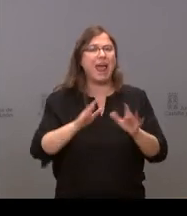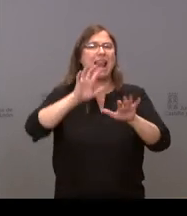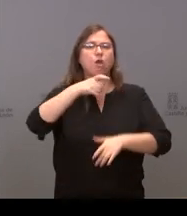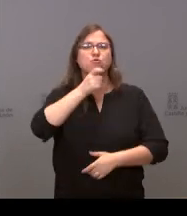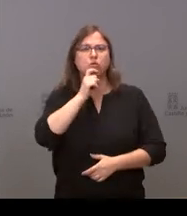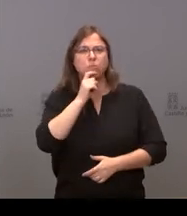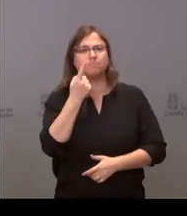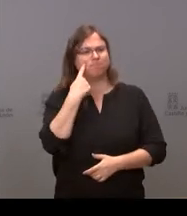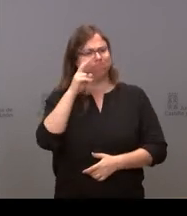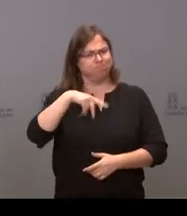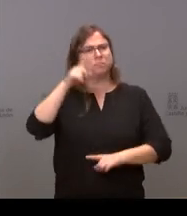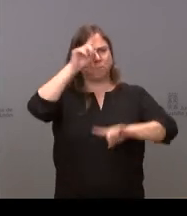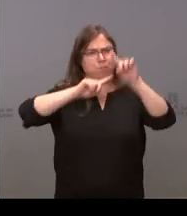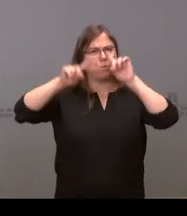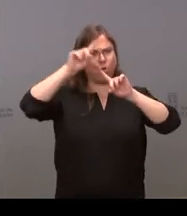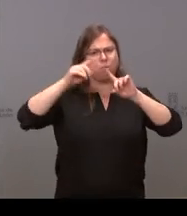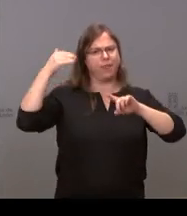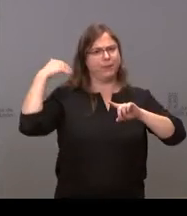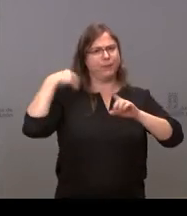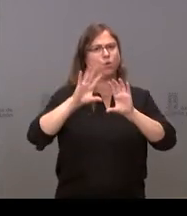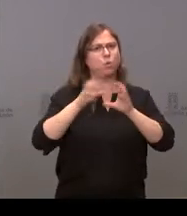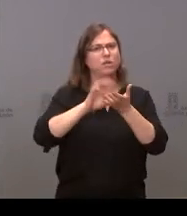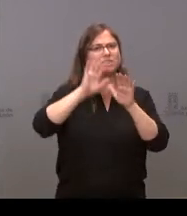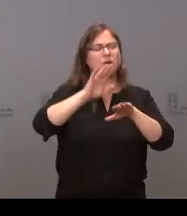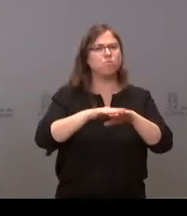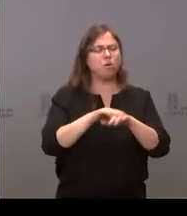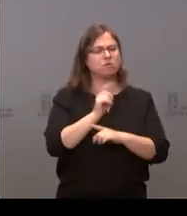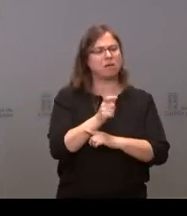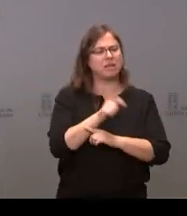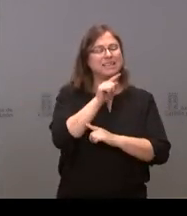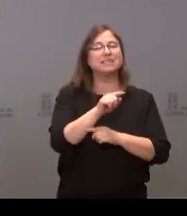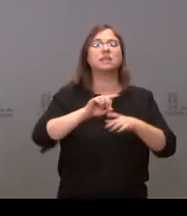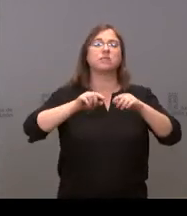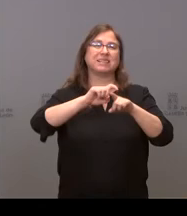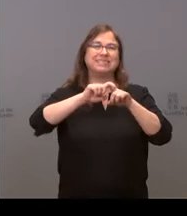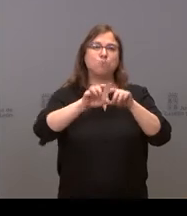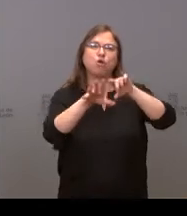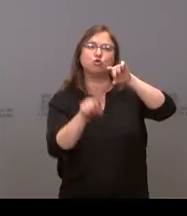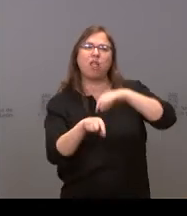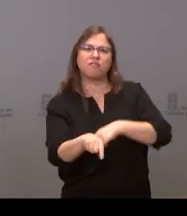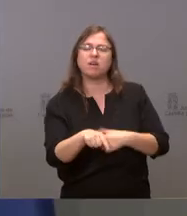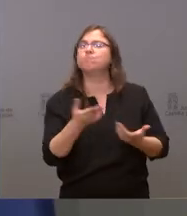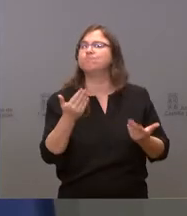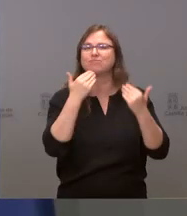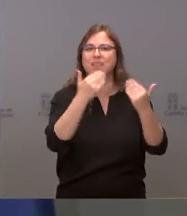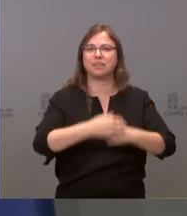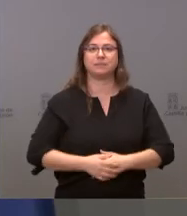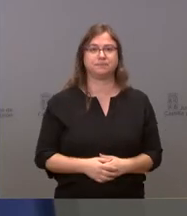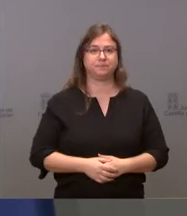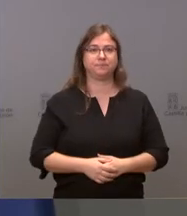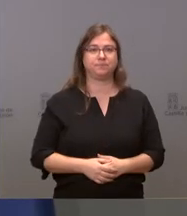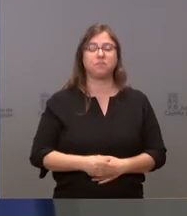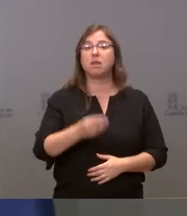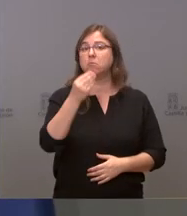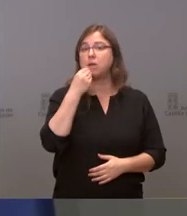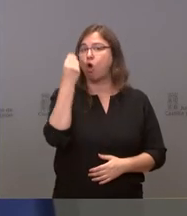reconociese que había preocupado a la Junta en algún momento por la prevalencia de la cepa sudafricana. Gracias. Muy bien. Sobre el